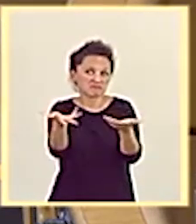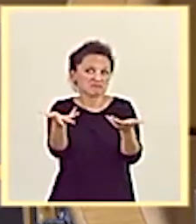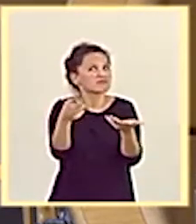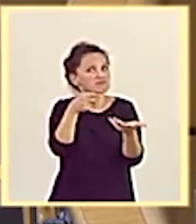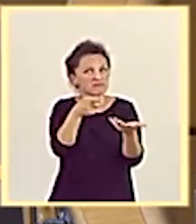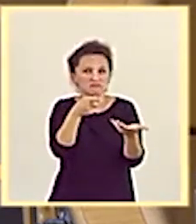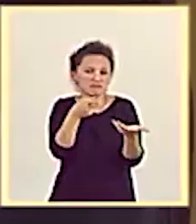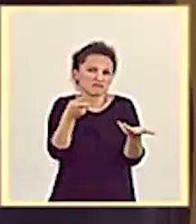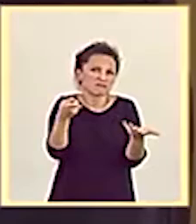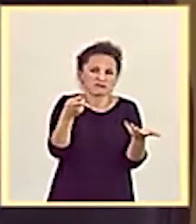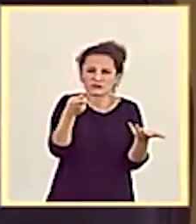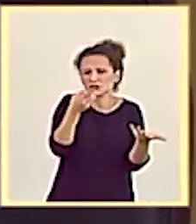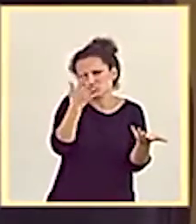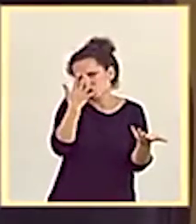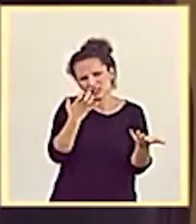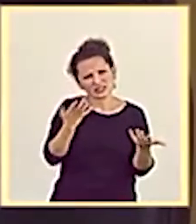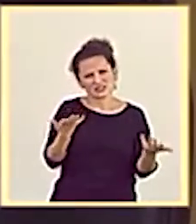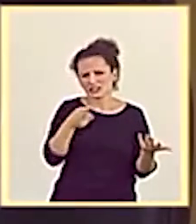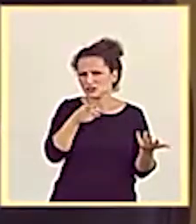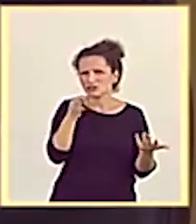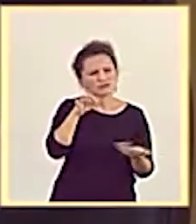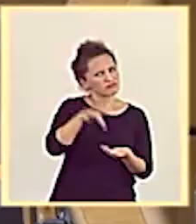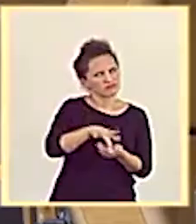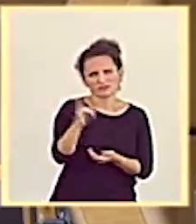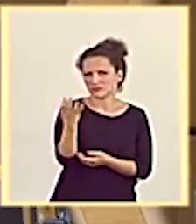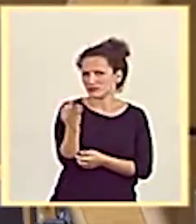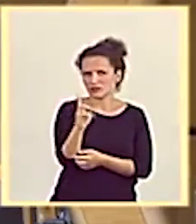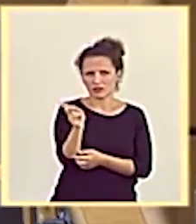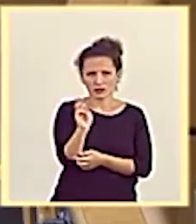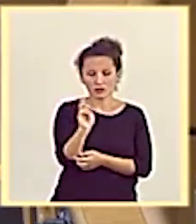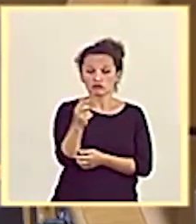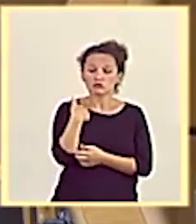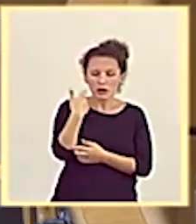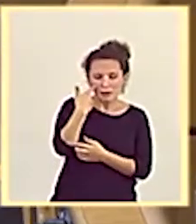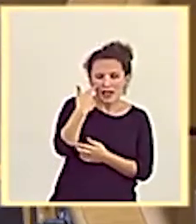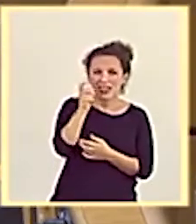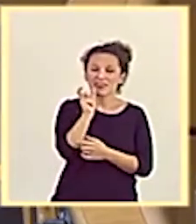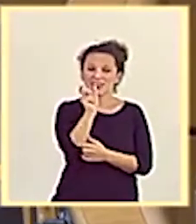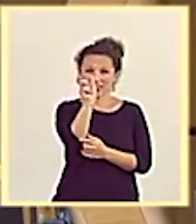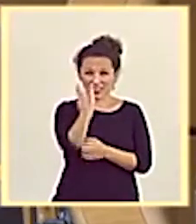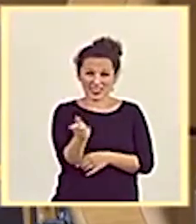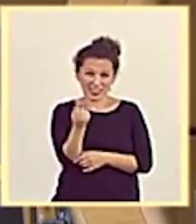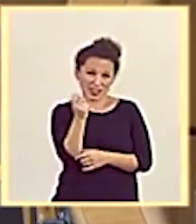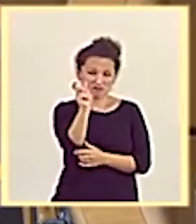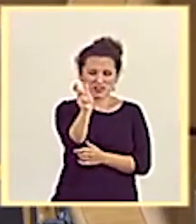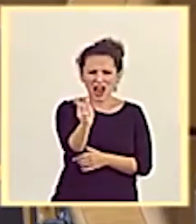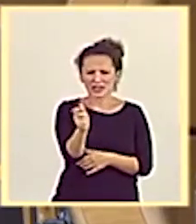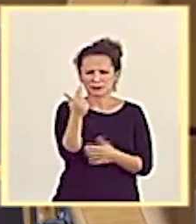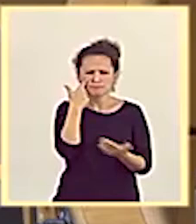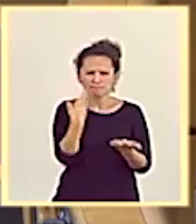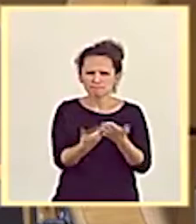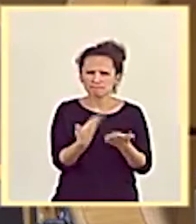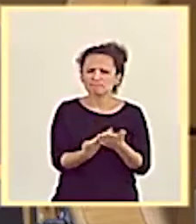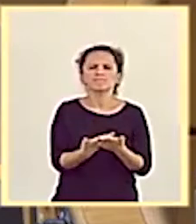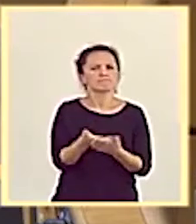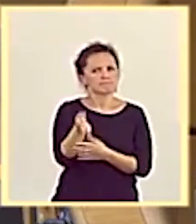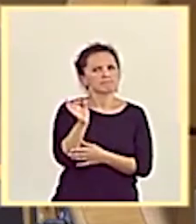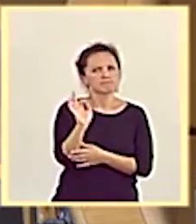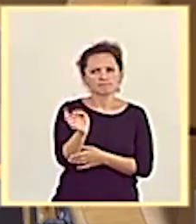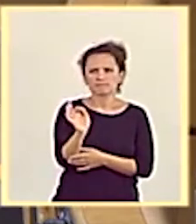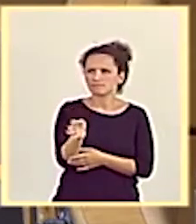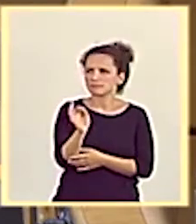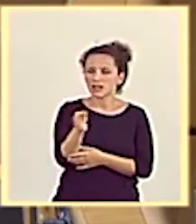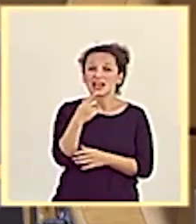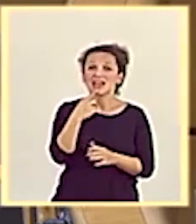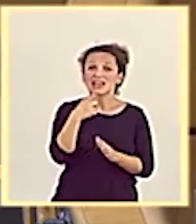triste. Esto no debería ocurrir. Yo, cuando he visto las cifras, cuando he constatado las cifras, no he podido más que comprender claramente que